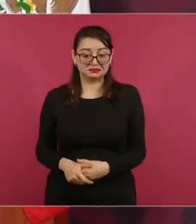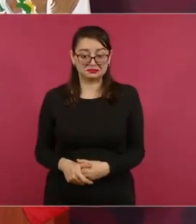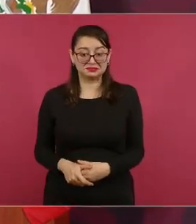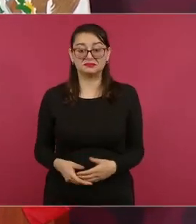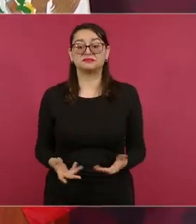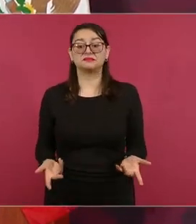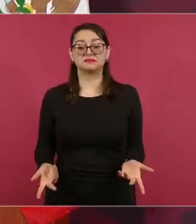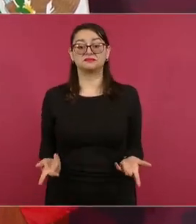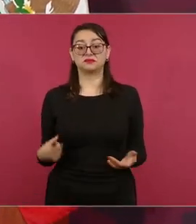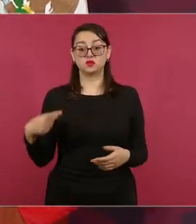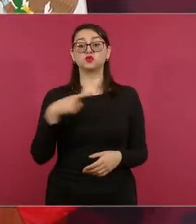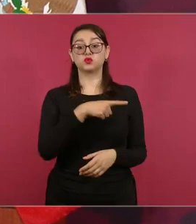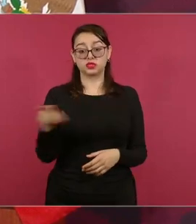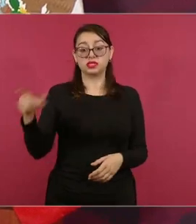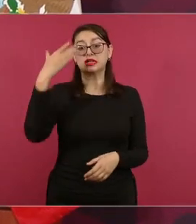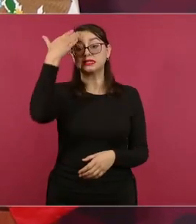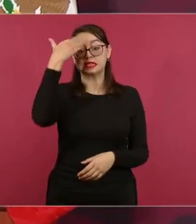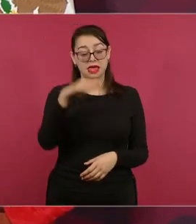pináculo,